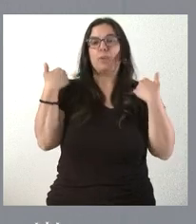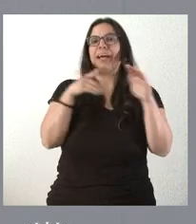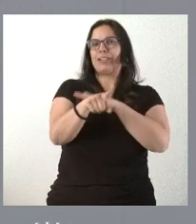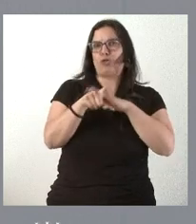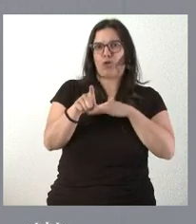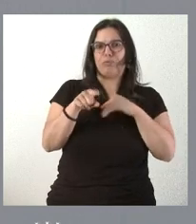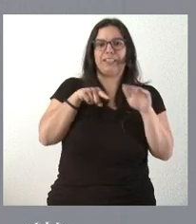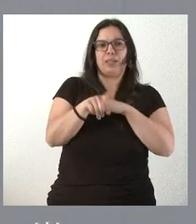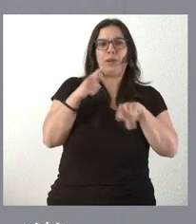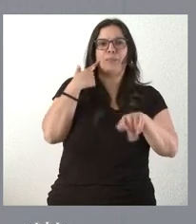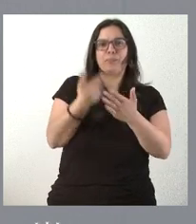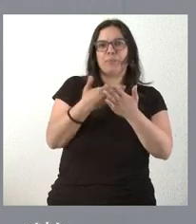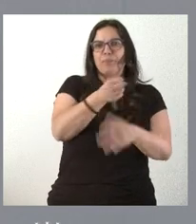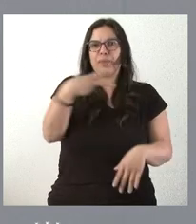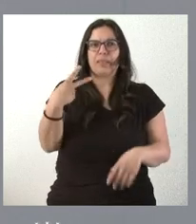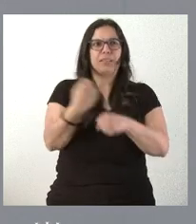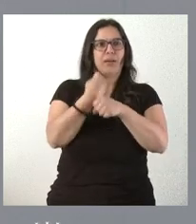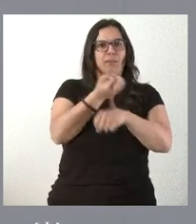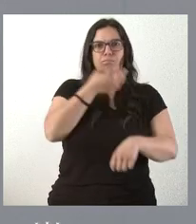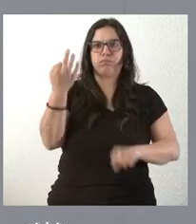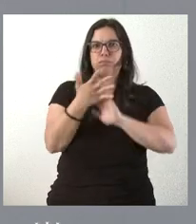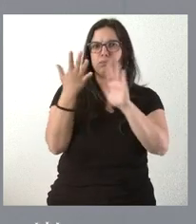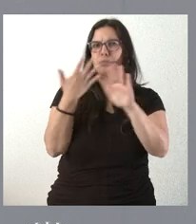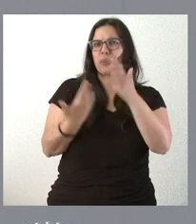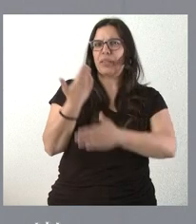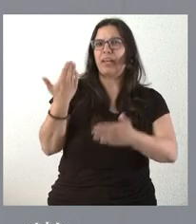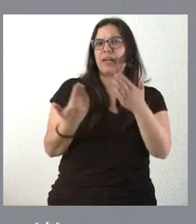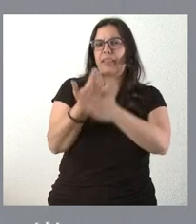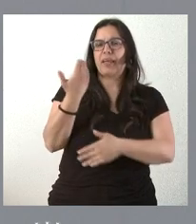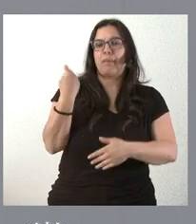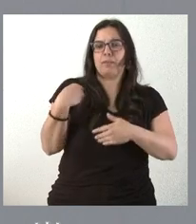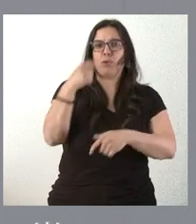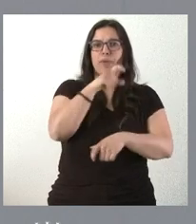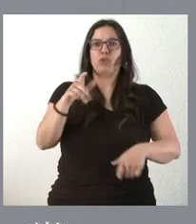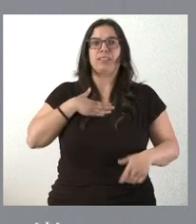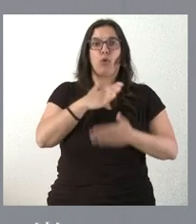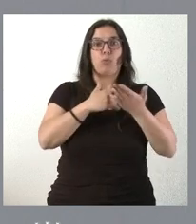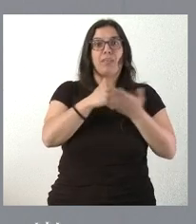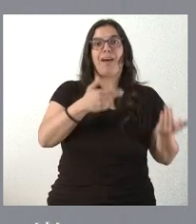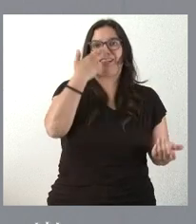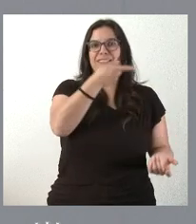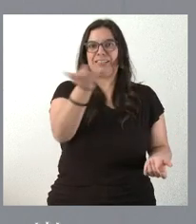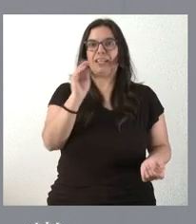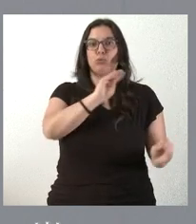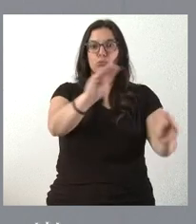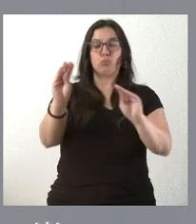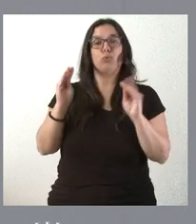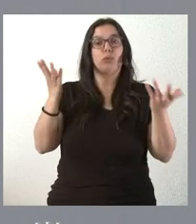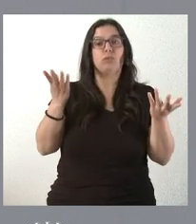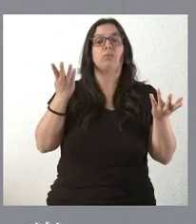los resultados, a la eficacia, a lo que es el día a día del interés de las personas de nuestra comunidad autónoma. Y de ese punto de vista,